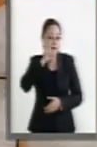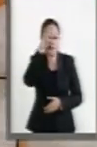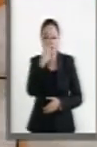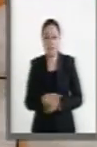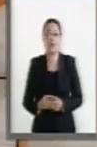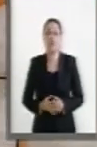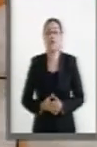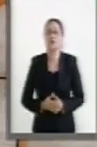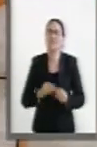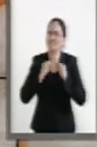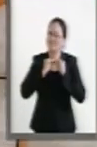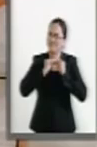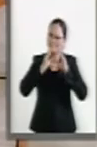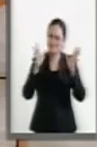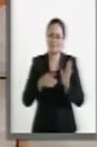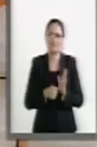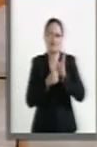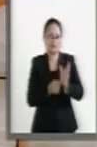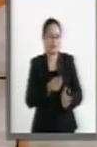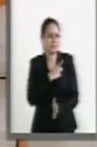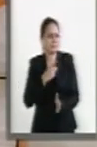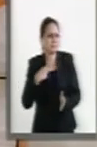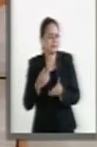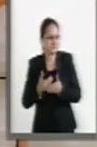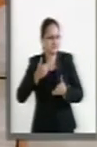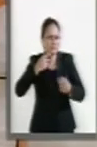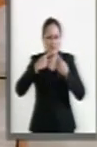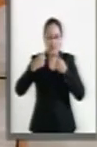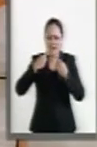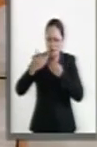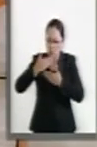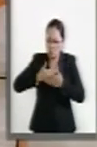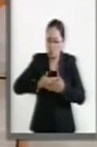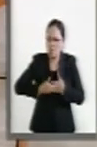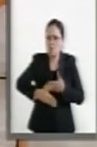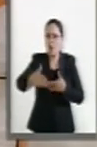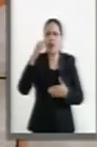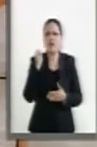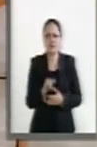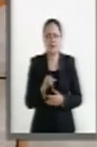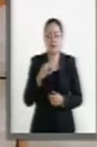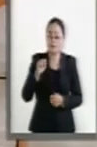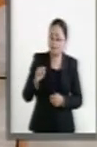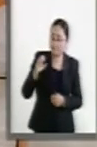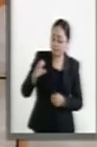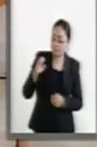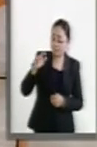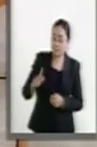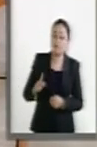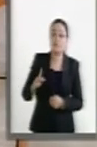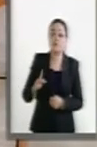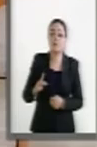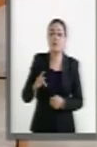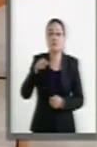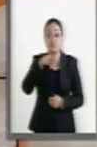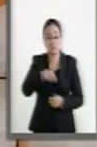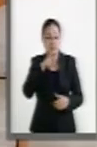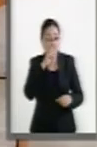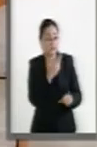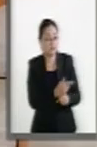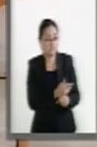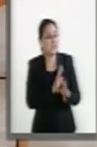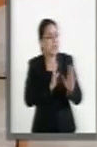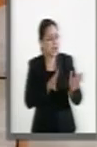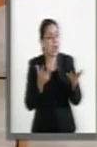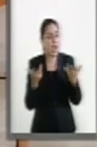Sin duda, se ha tenido que enfrentar un diálogo permanente. La Secretaría de Educación Pública, a su cargo, lo ha hecho.